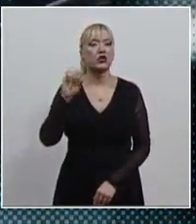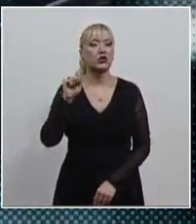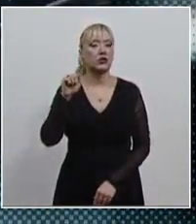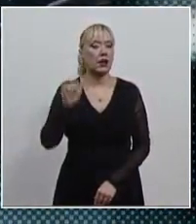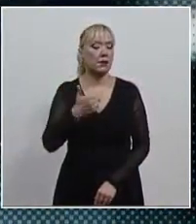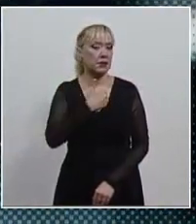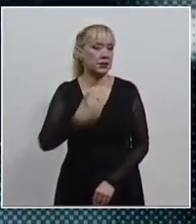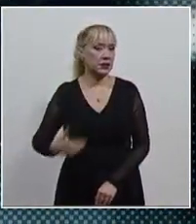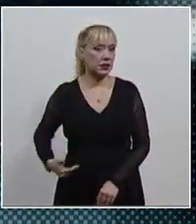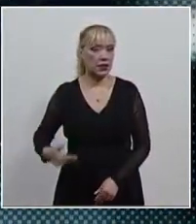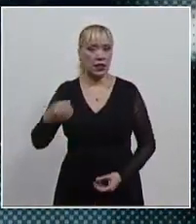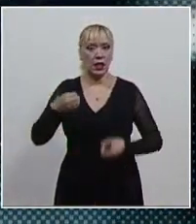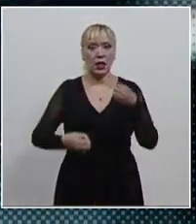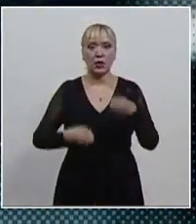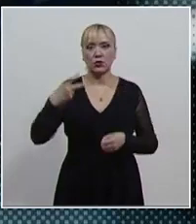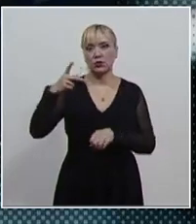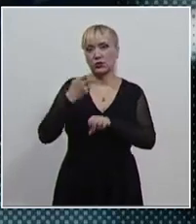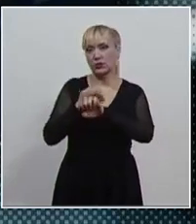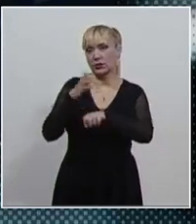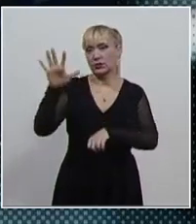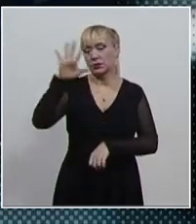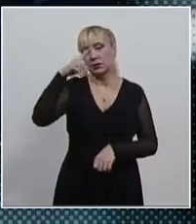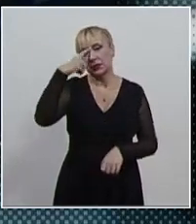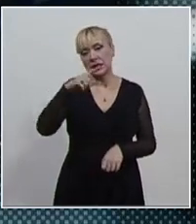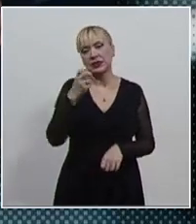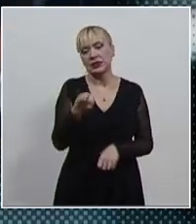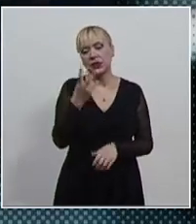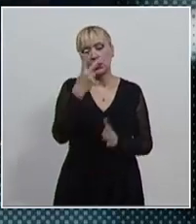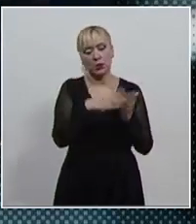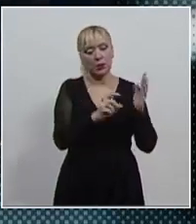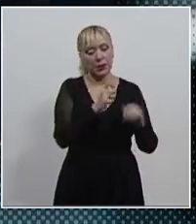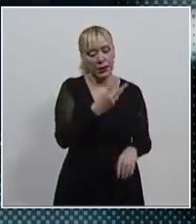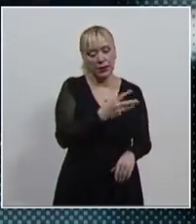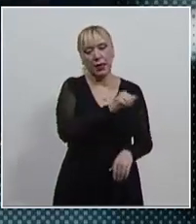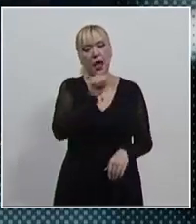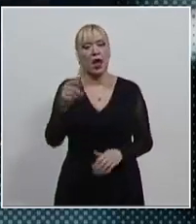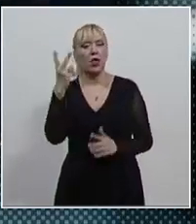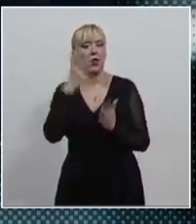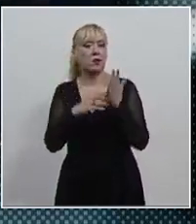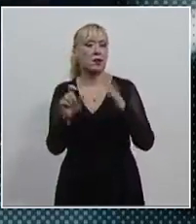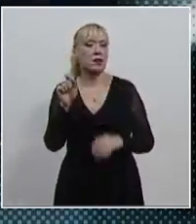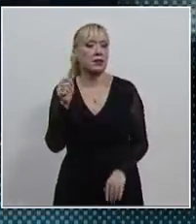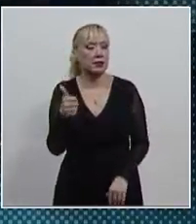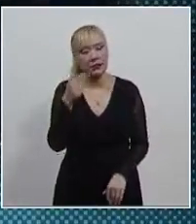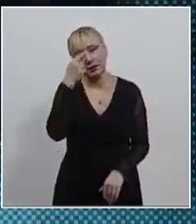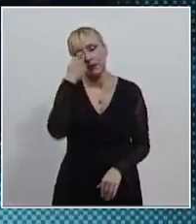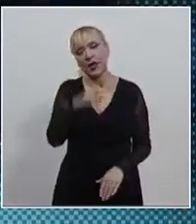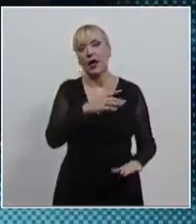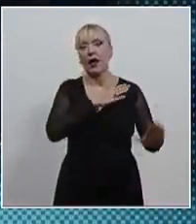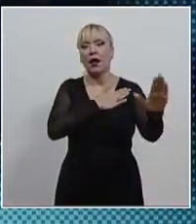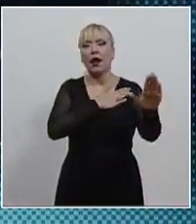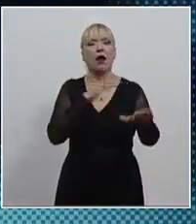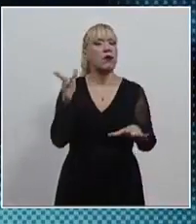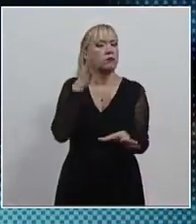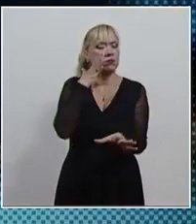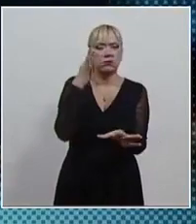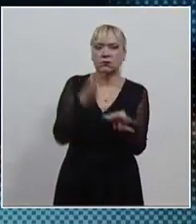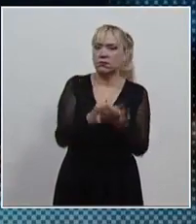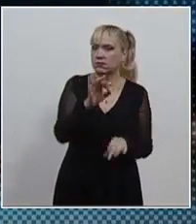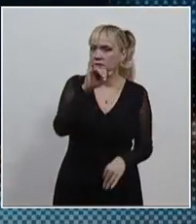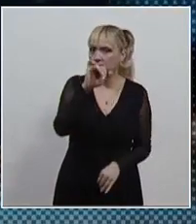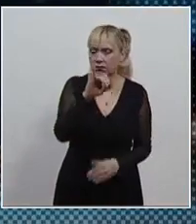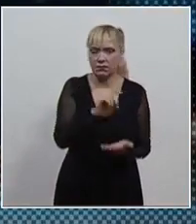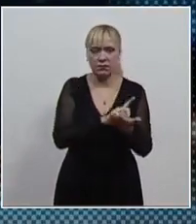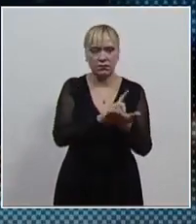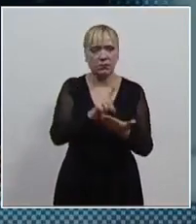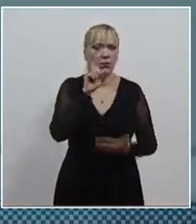Poder Judicial del Estado para el periodo 2023-2026. Al tomar protesta, se comprometió a consolidar los